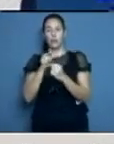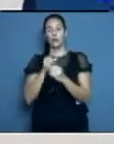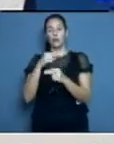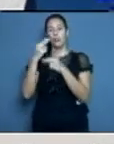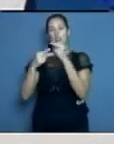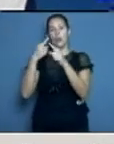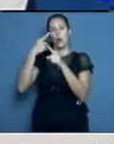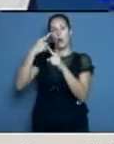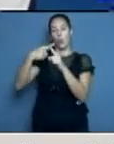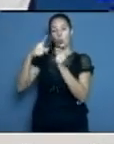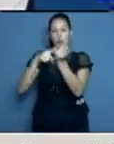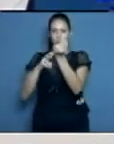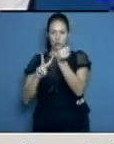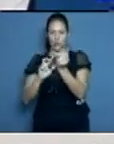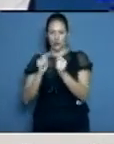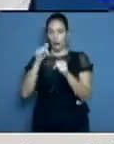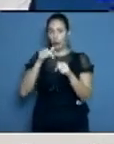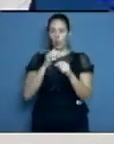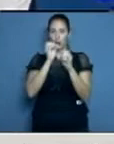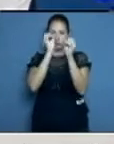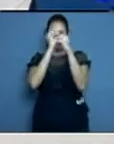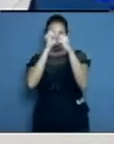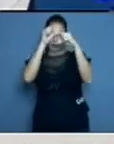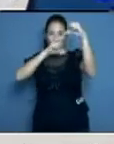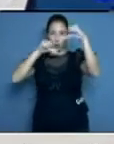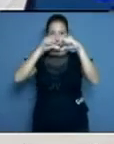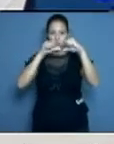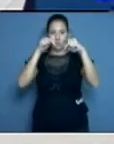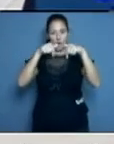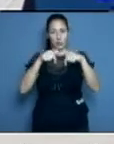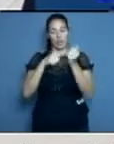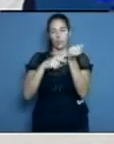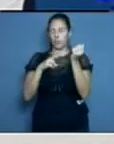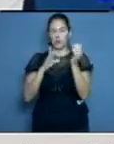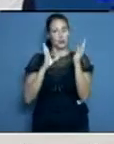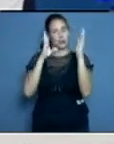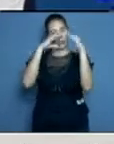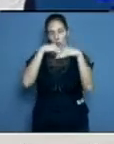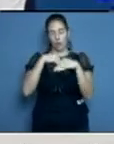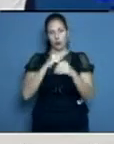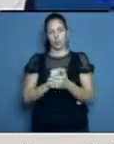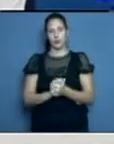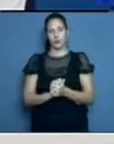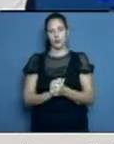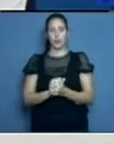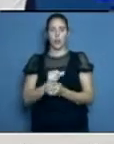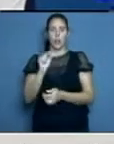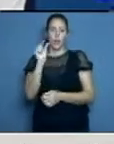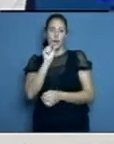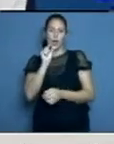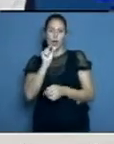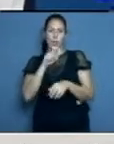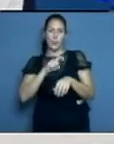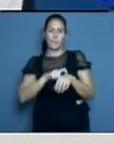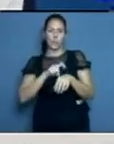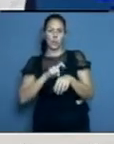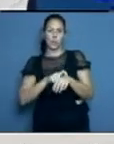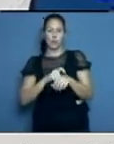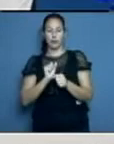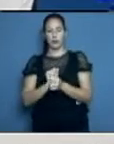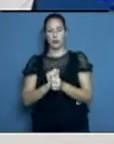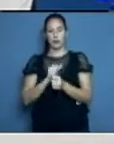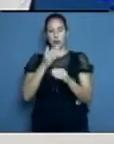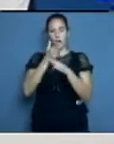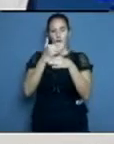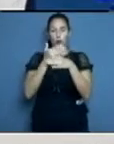En muy breve tiempo se construyó un laboratorio en la provincia que llegó a procesar 1.200 y hasta 1.500